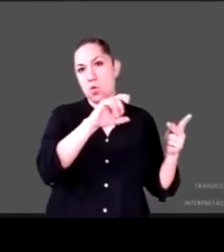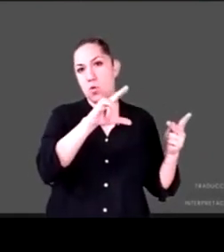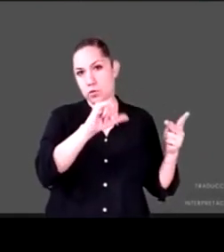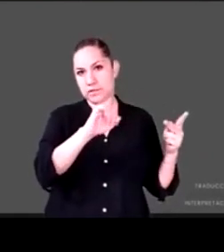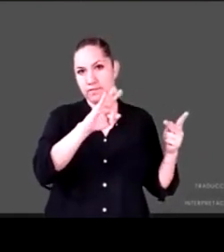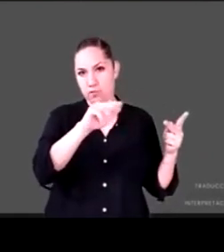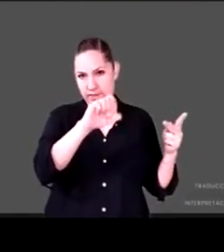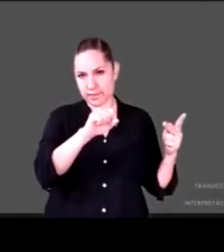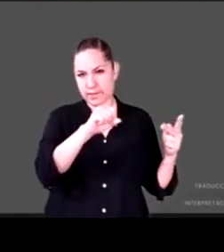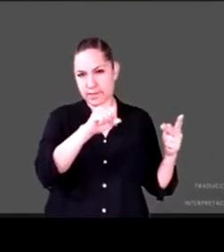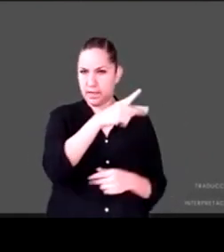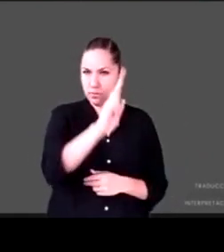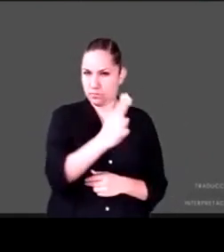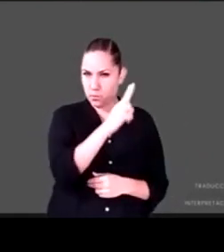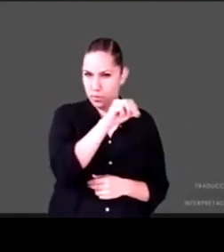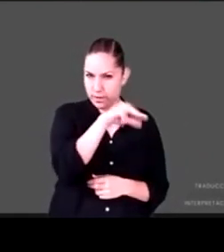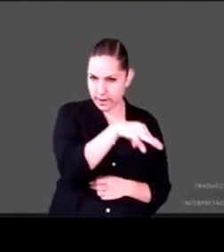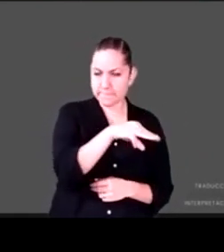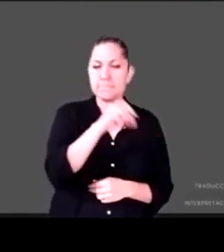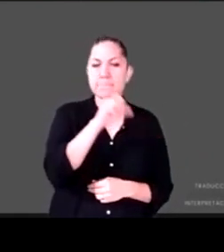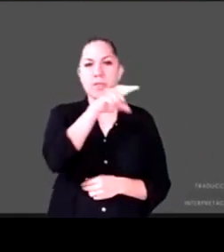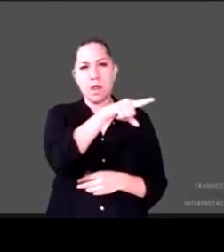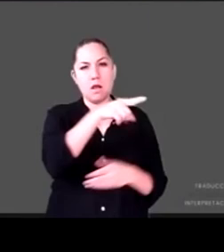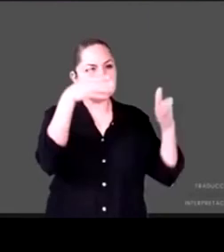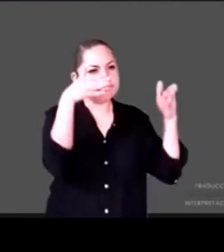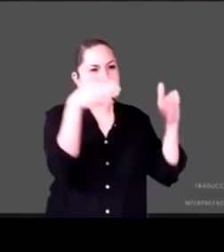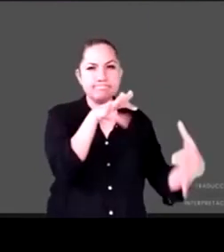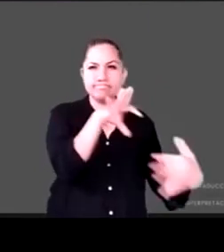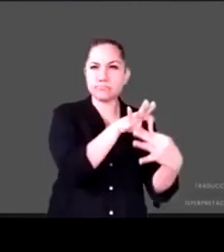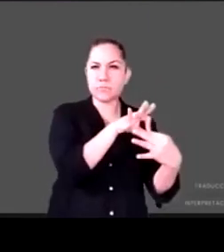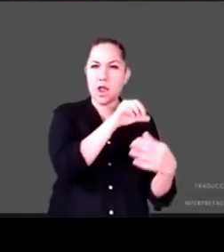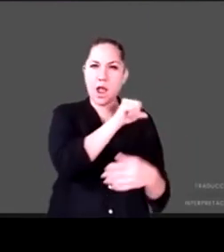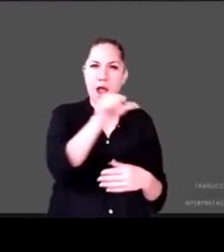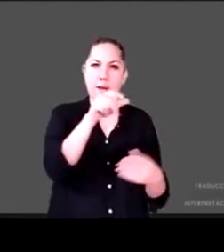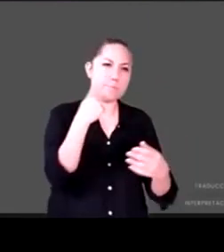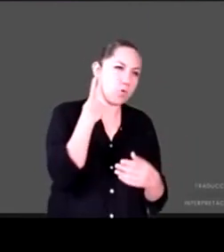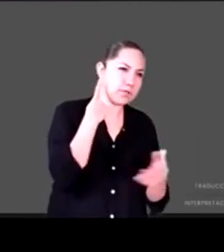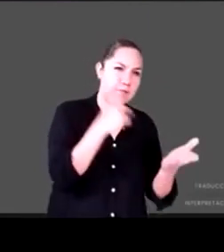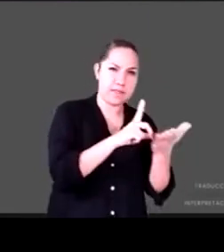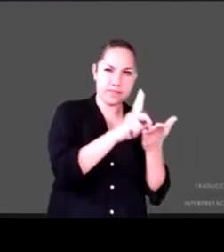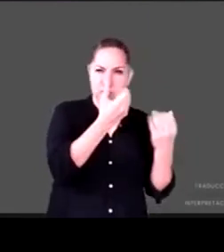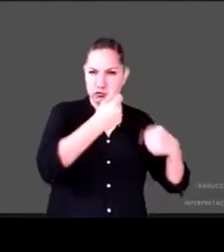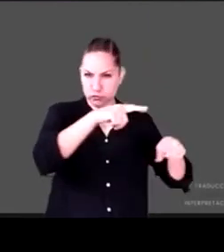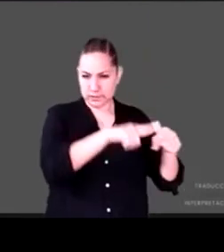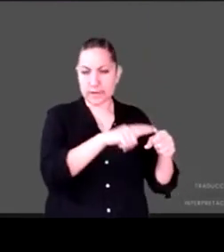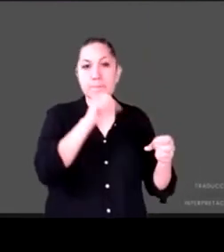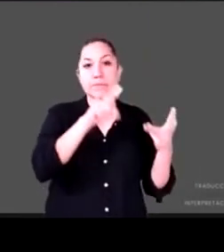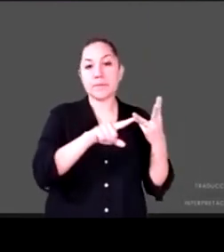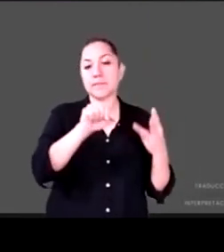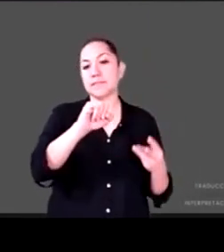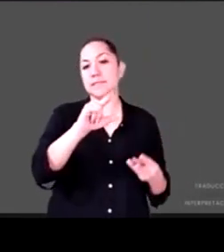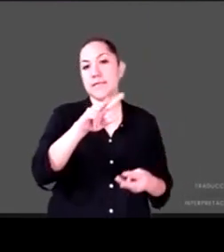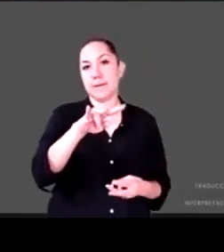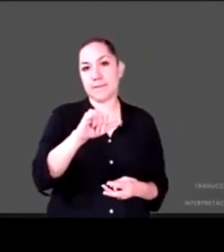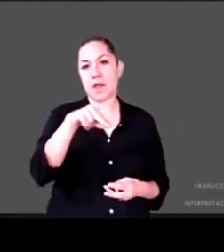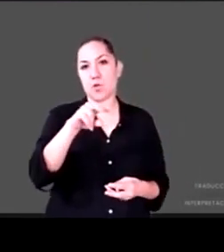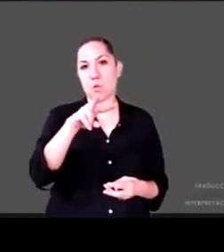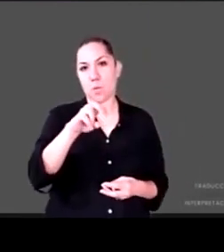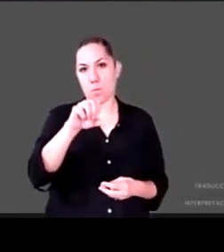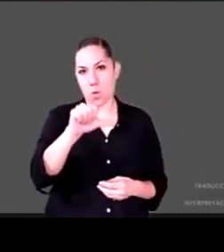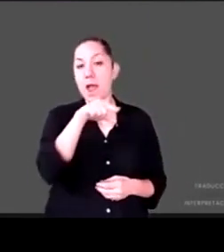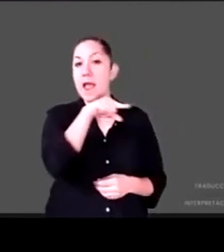y especialista justamente en políticas y derechos sociales. Estará también Silvia Novoa Fernández, ella es